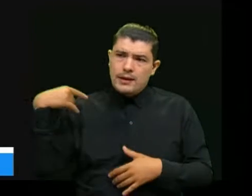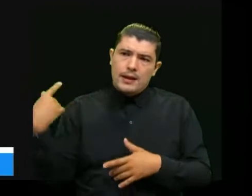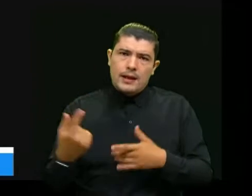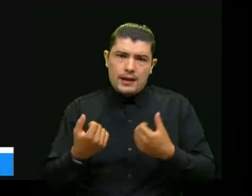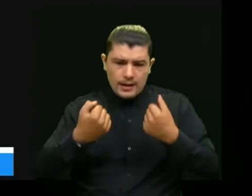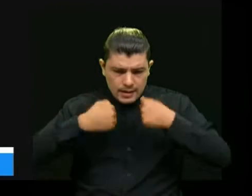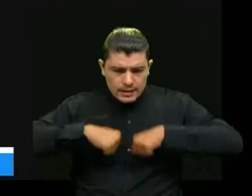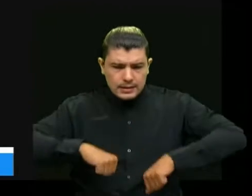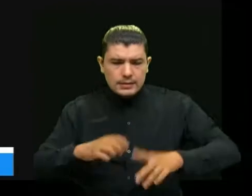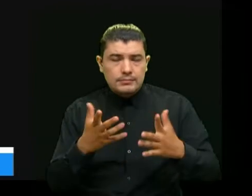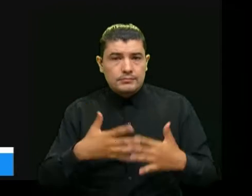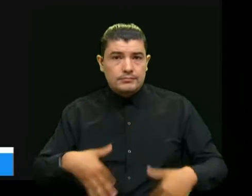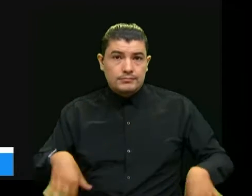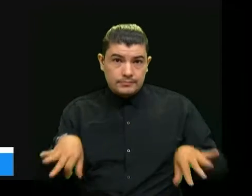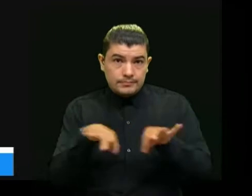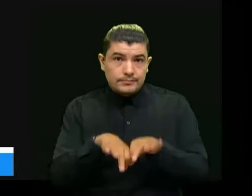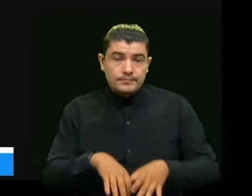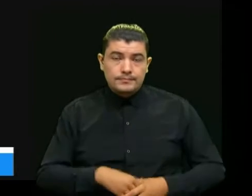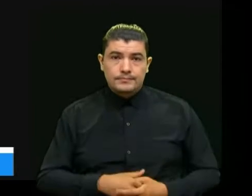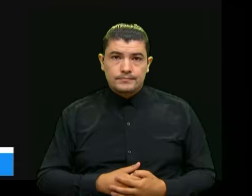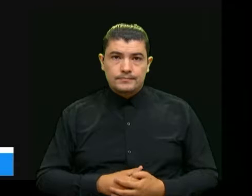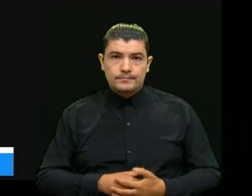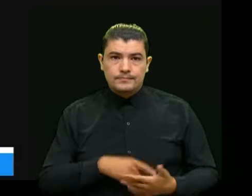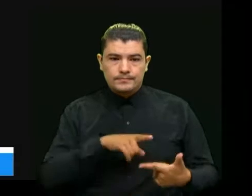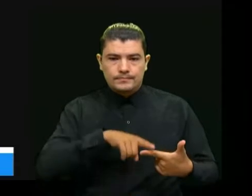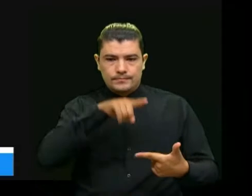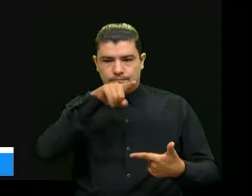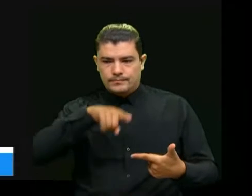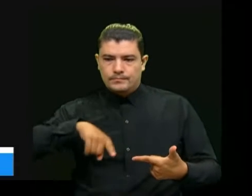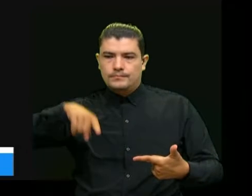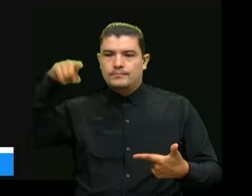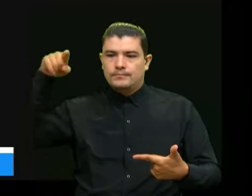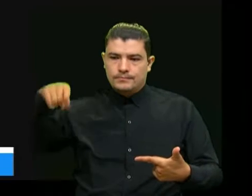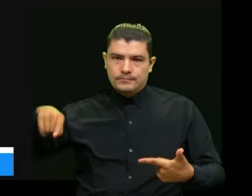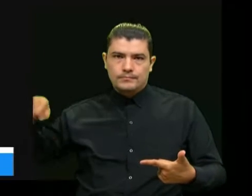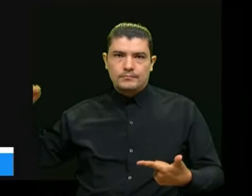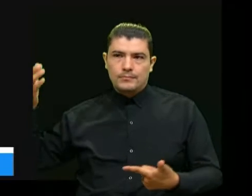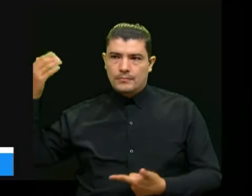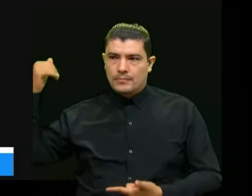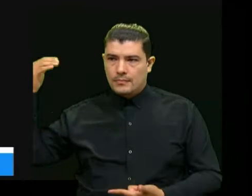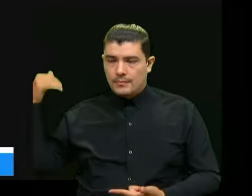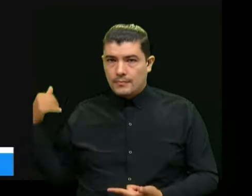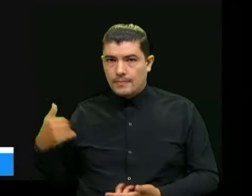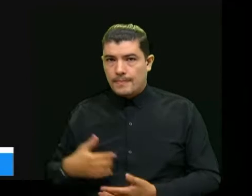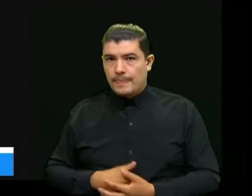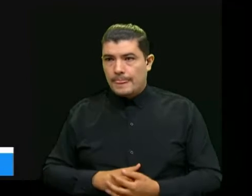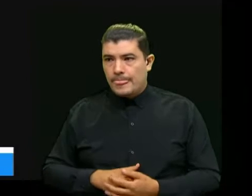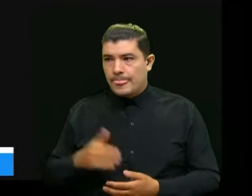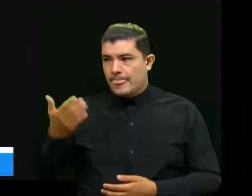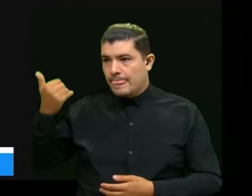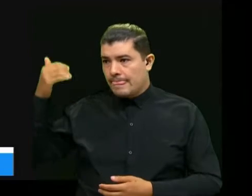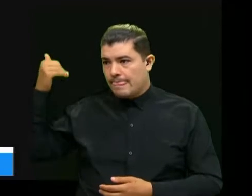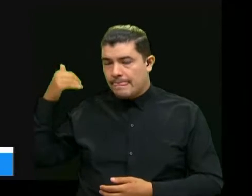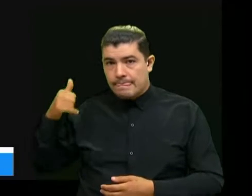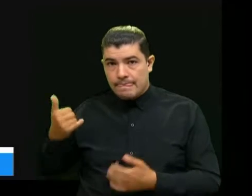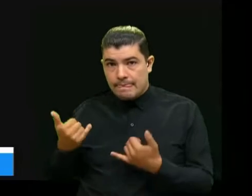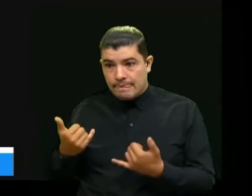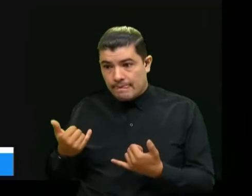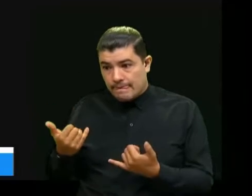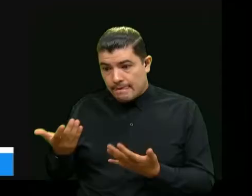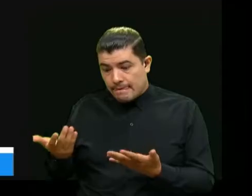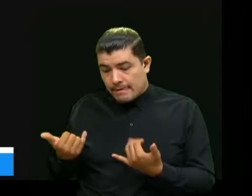con los altibajos y con los picos que han trastocado que han generado pues nuevas